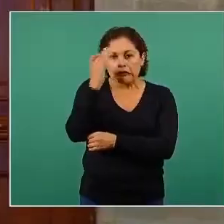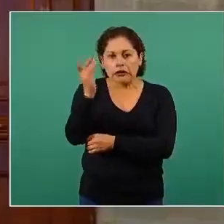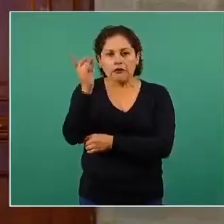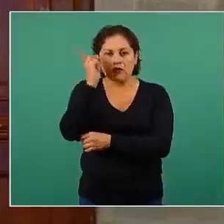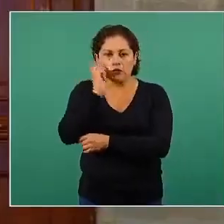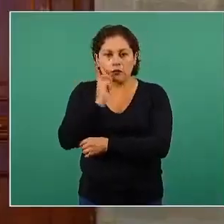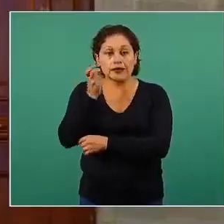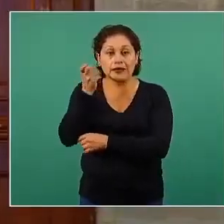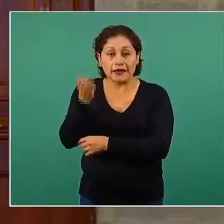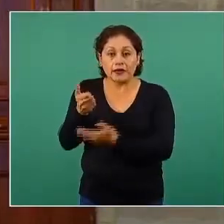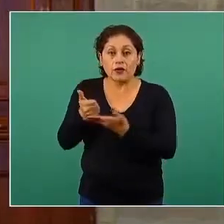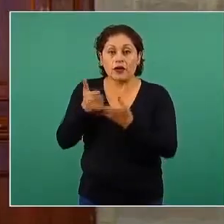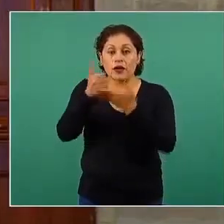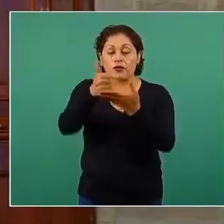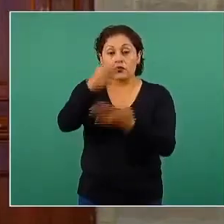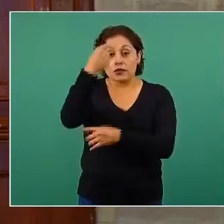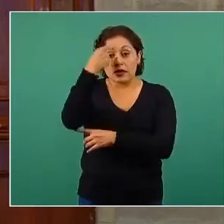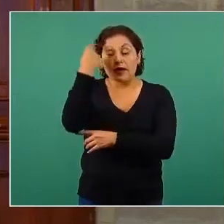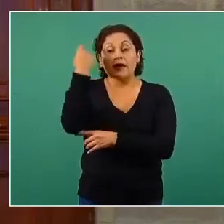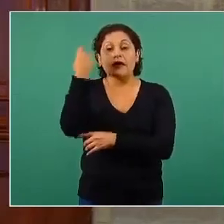sean adecuadas. La que sigue.